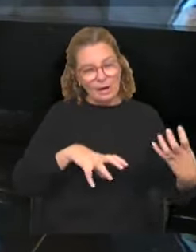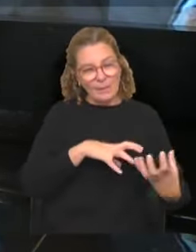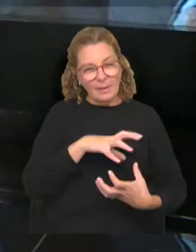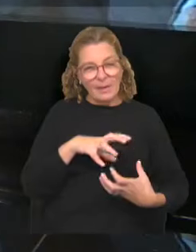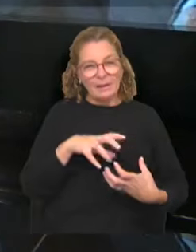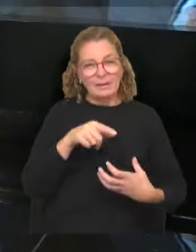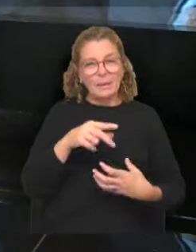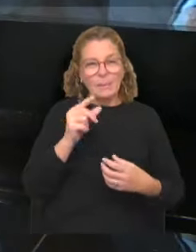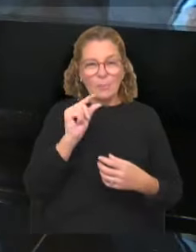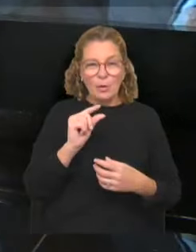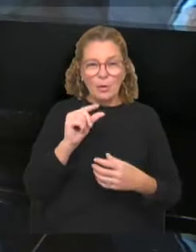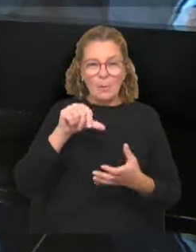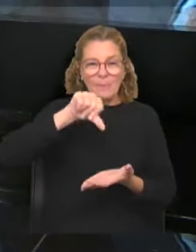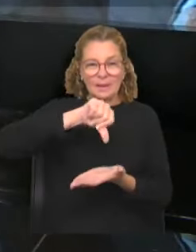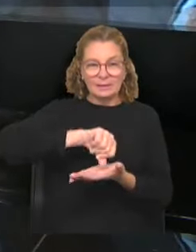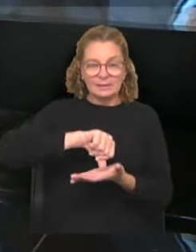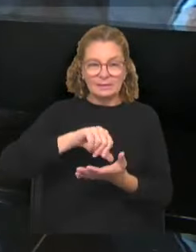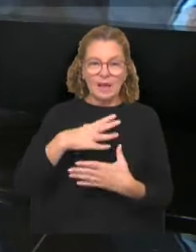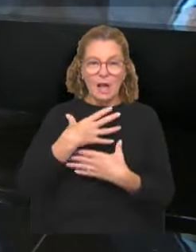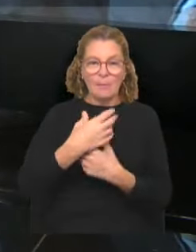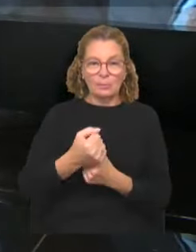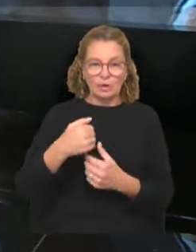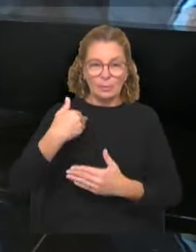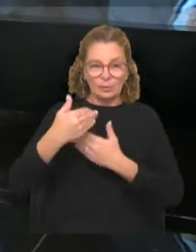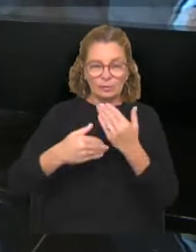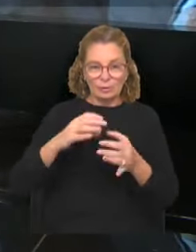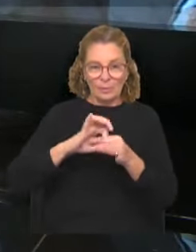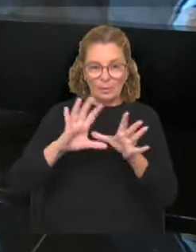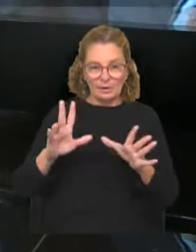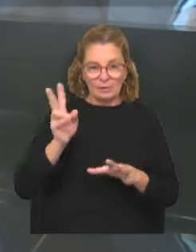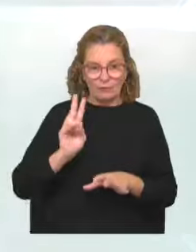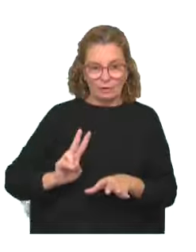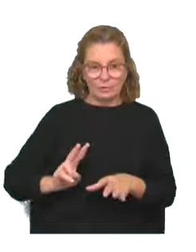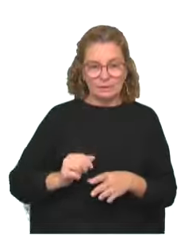en el que pocos países están respaldando el proceso democrático de ese país.